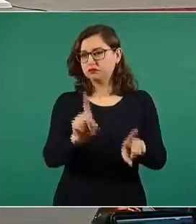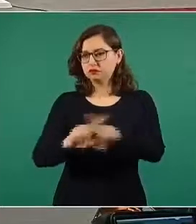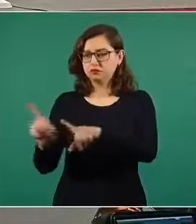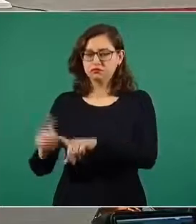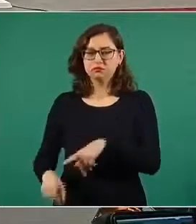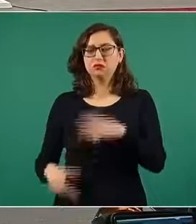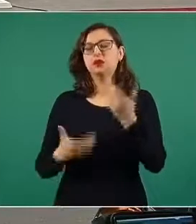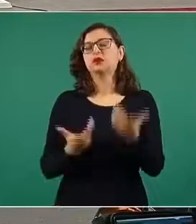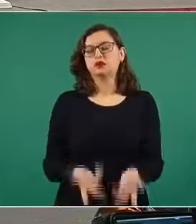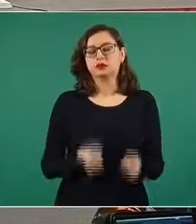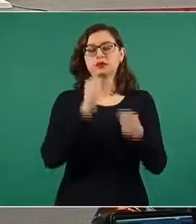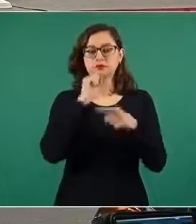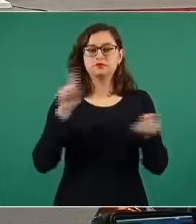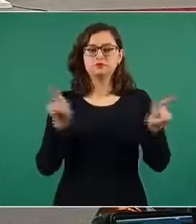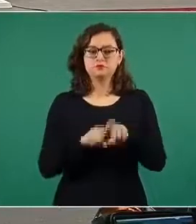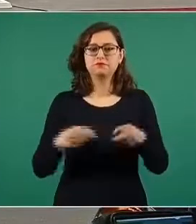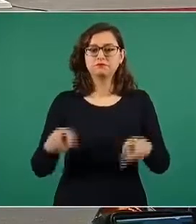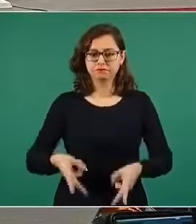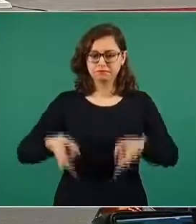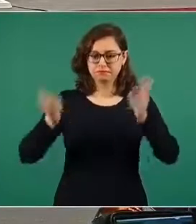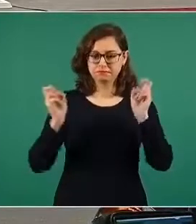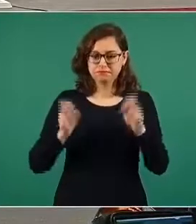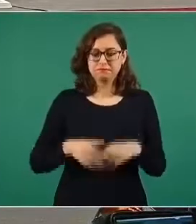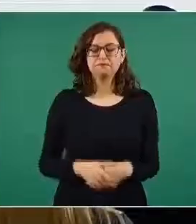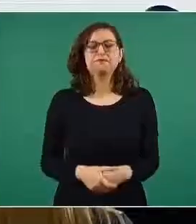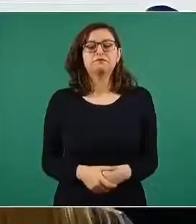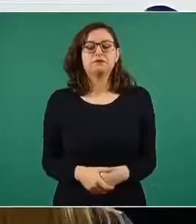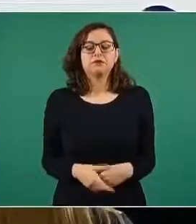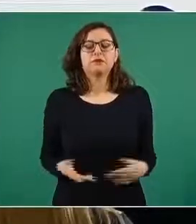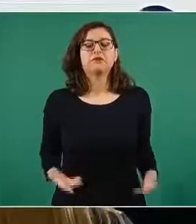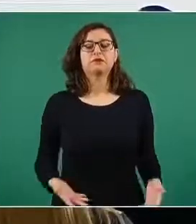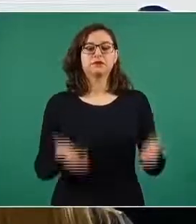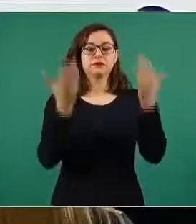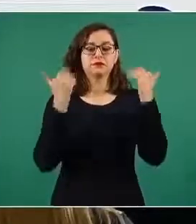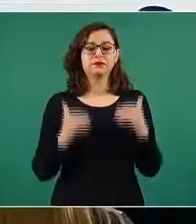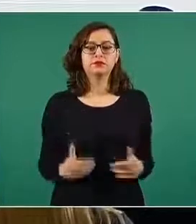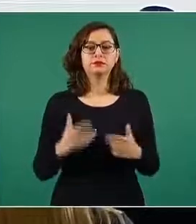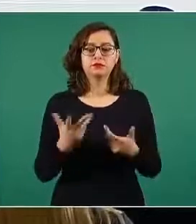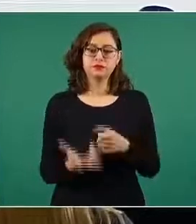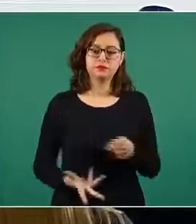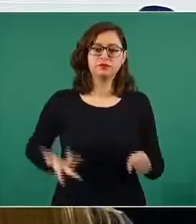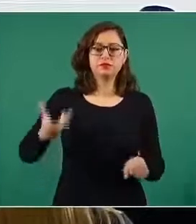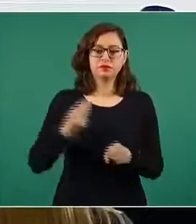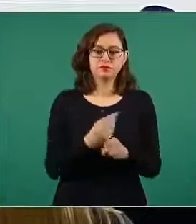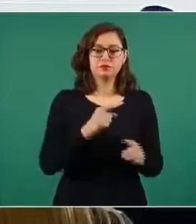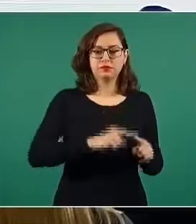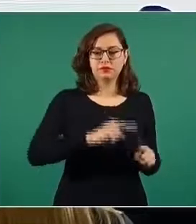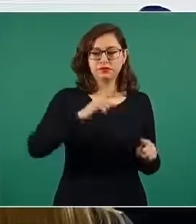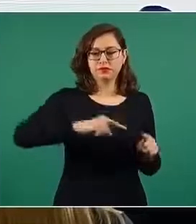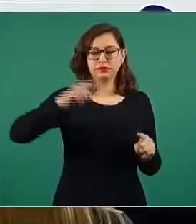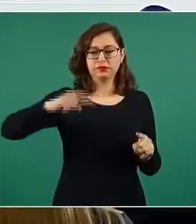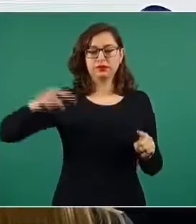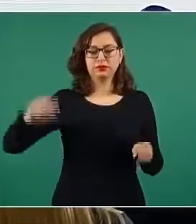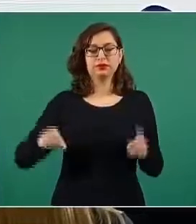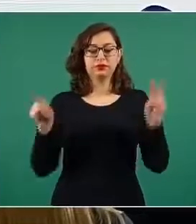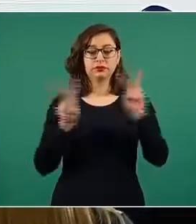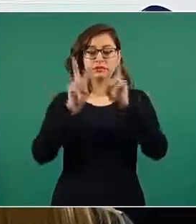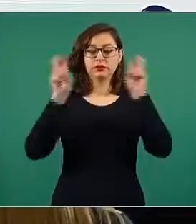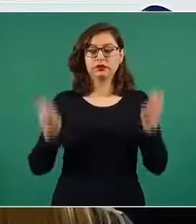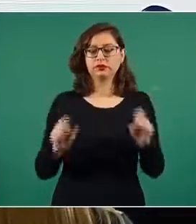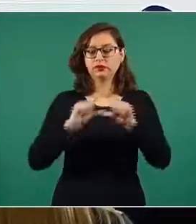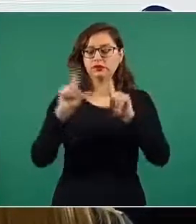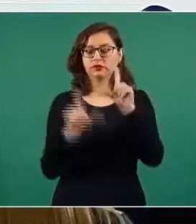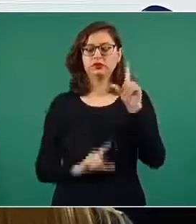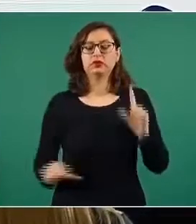comentario aparte en esta gráfica la presentación de las víctimas de secuestro en nuestro